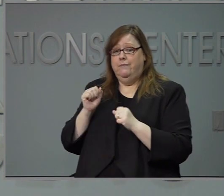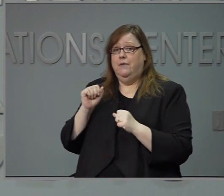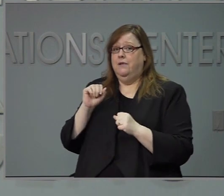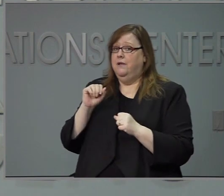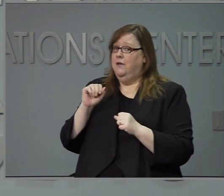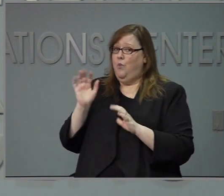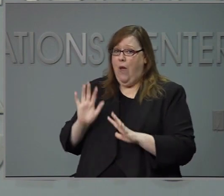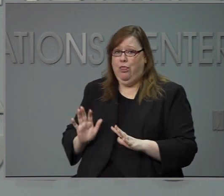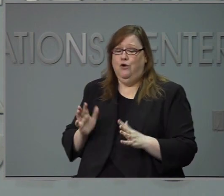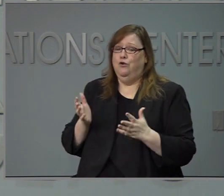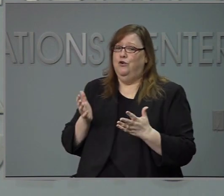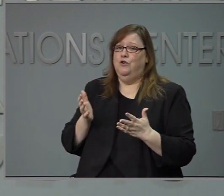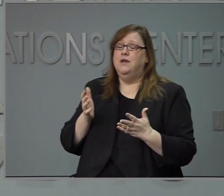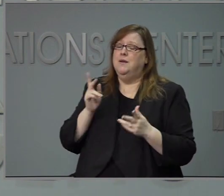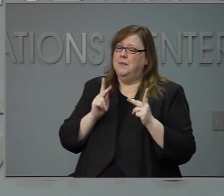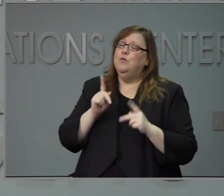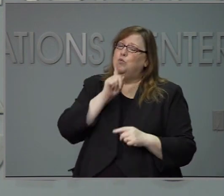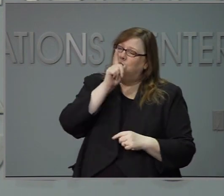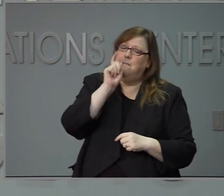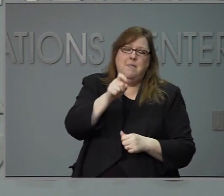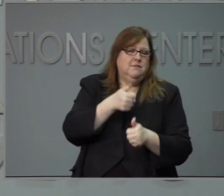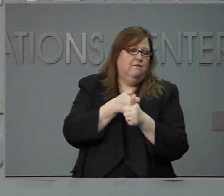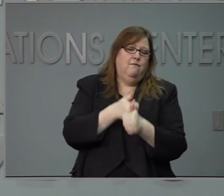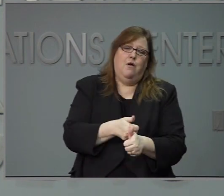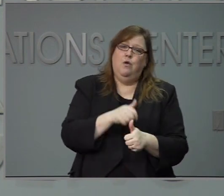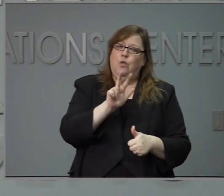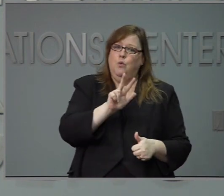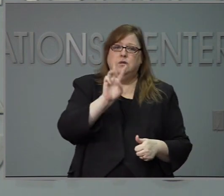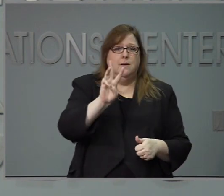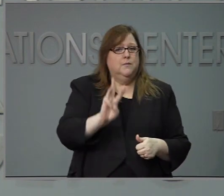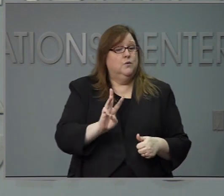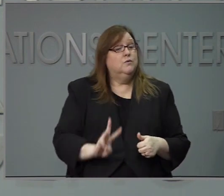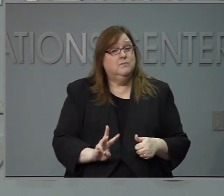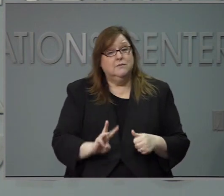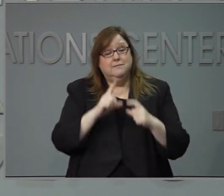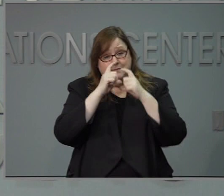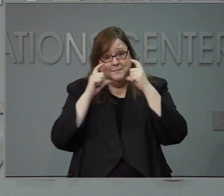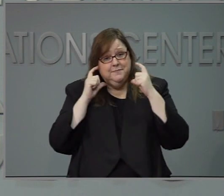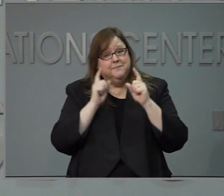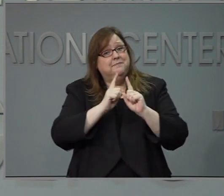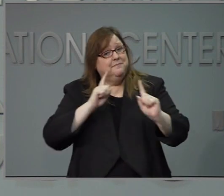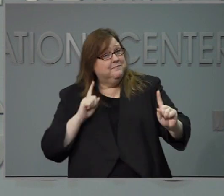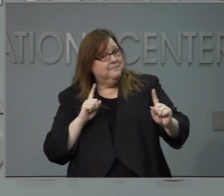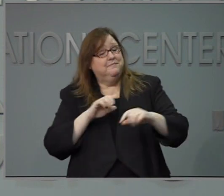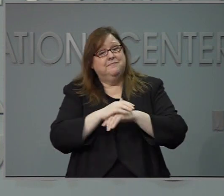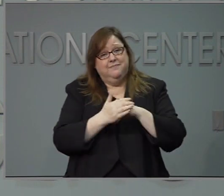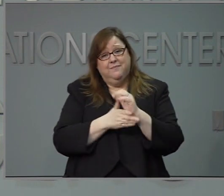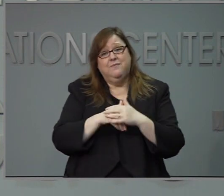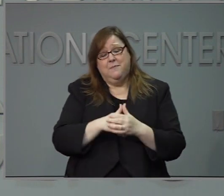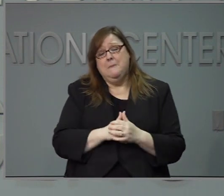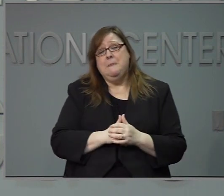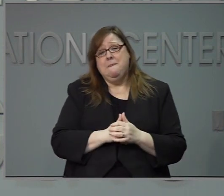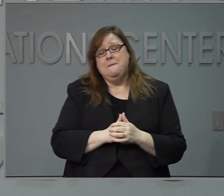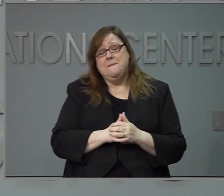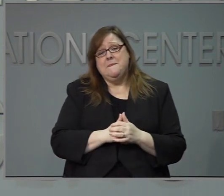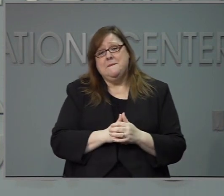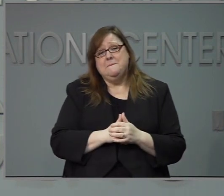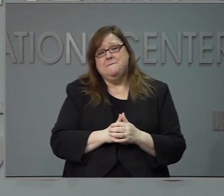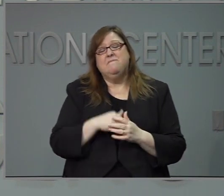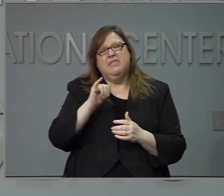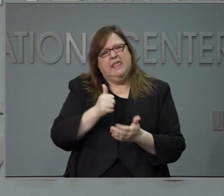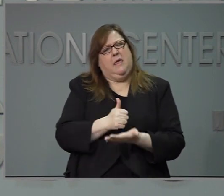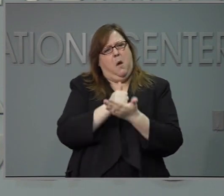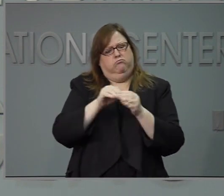pre prestar atención y seguir las tres M es para reducir la propagación del virus establecimos restricciones para